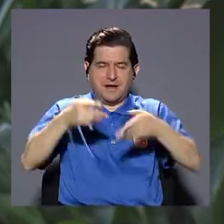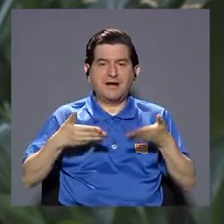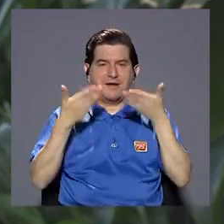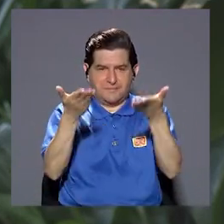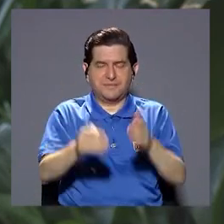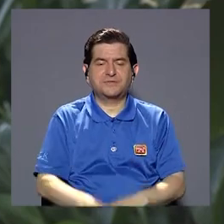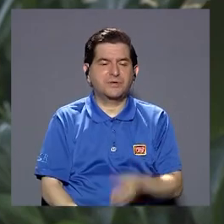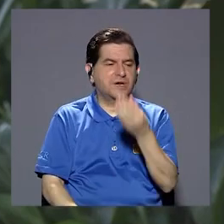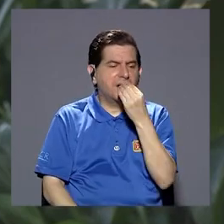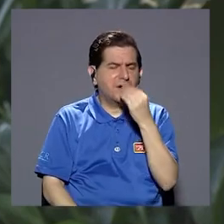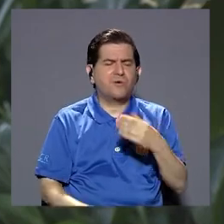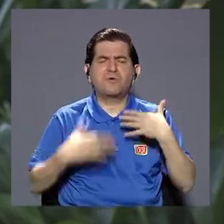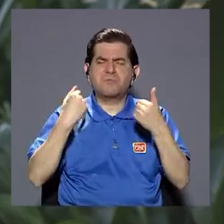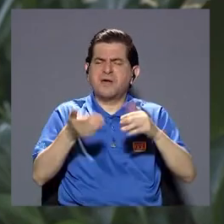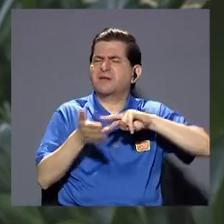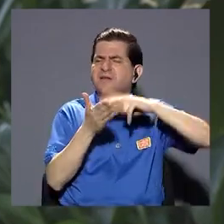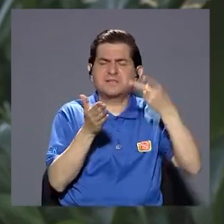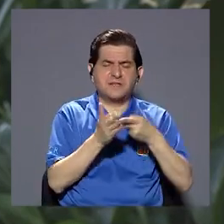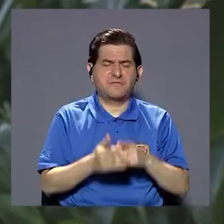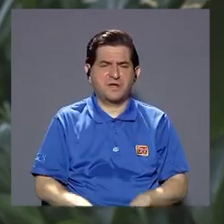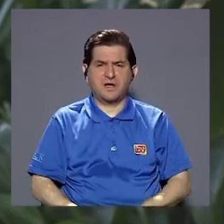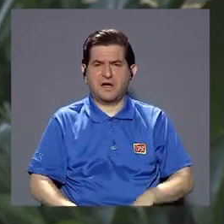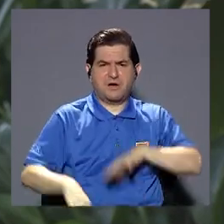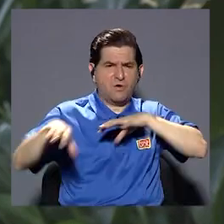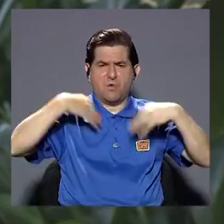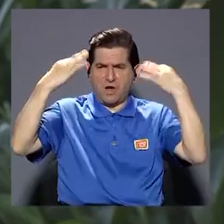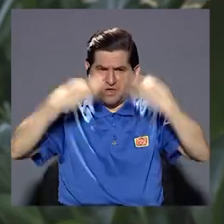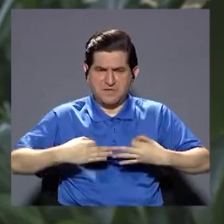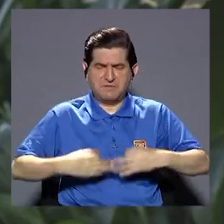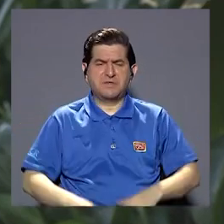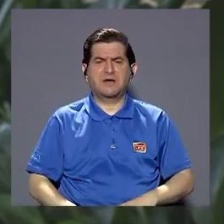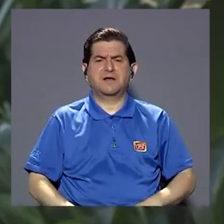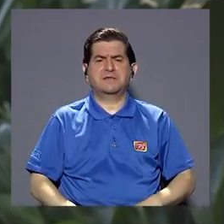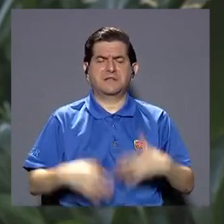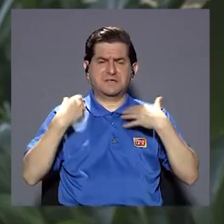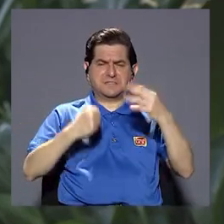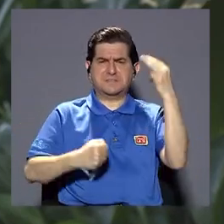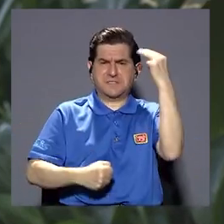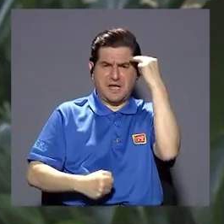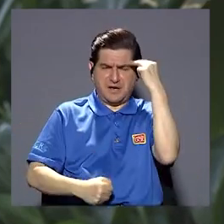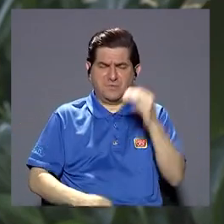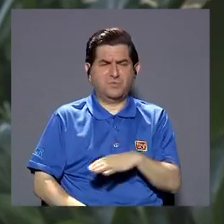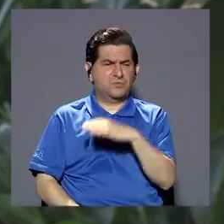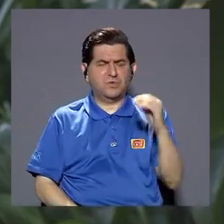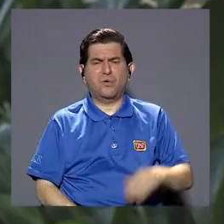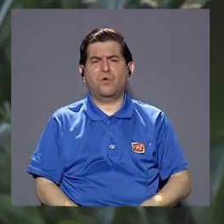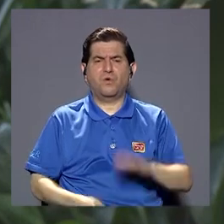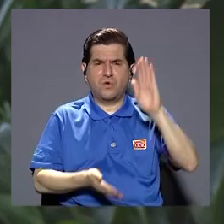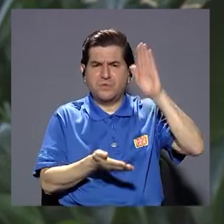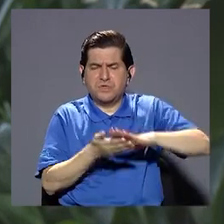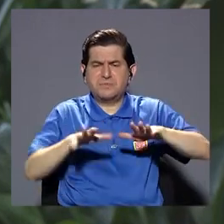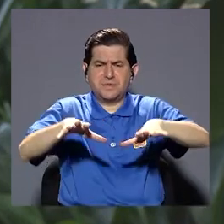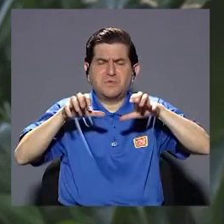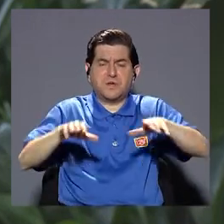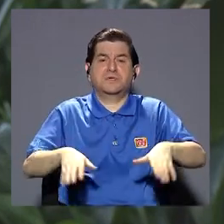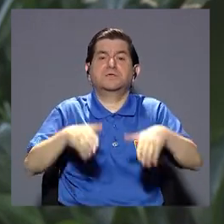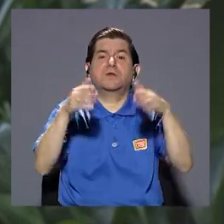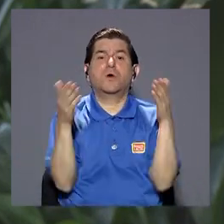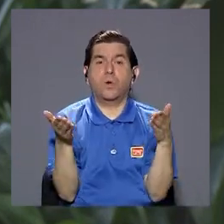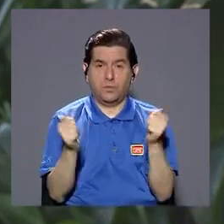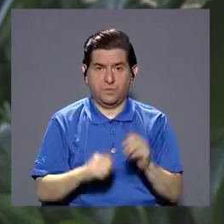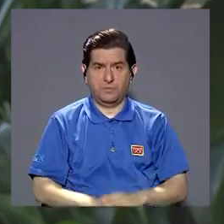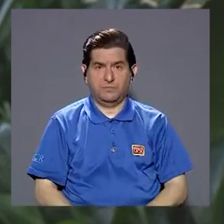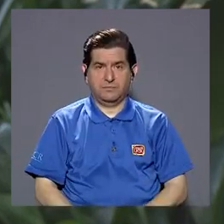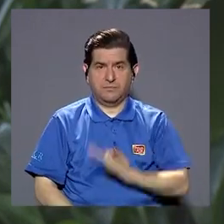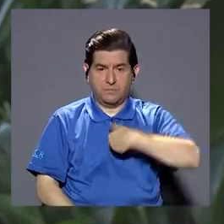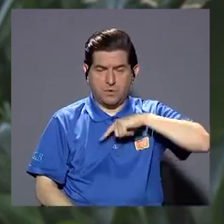personas que es comer sano, que es hacer ejercicio, como tengo salud mental, como no me estreso o como reduzco los niveles de estrés